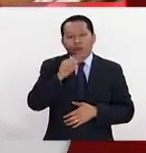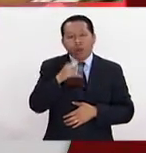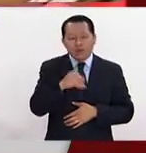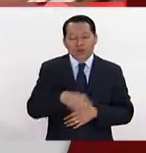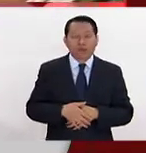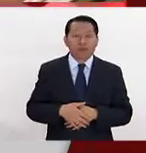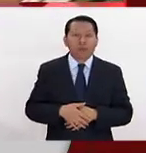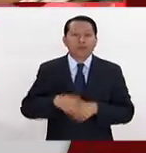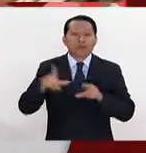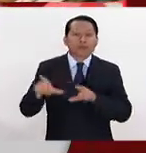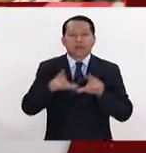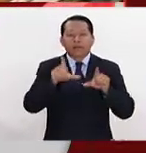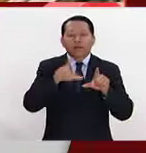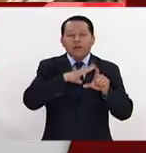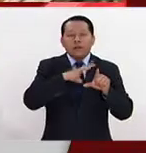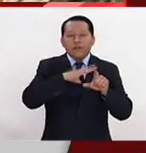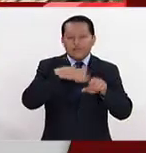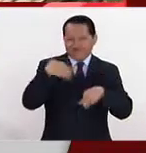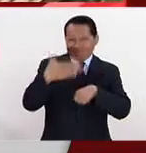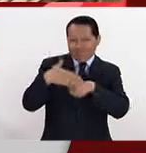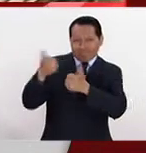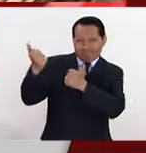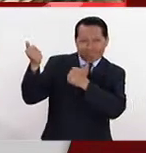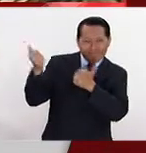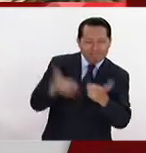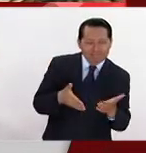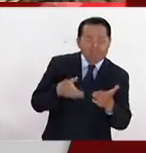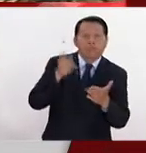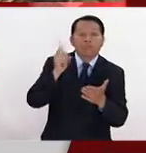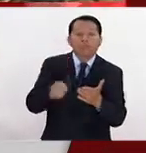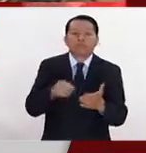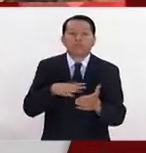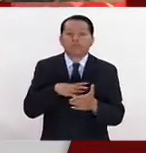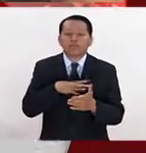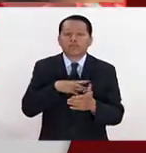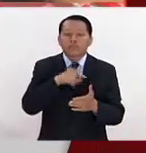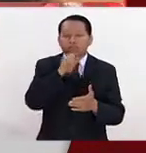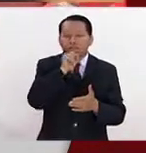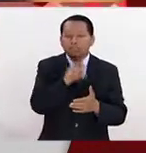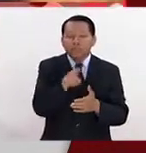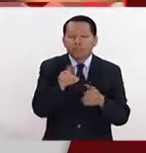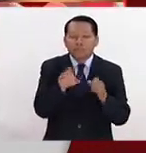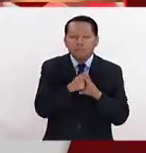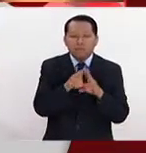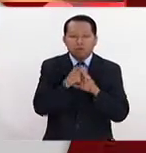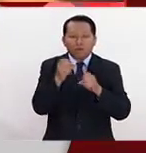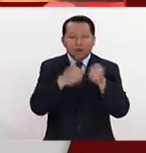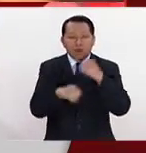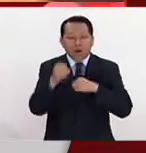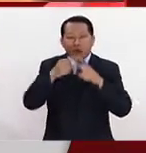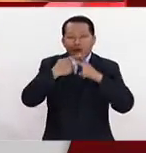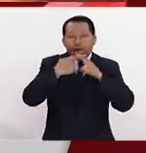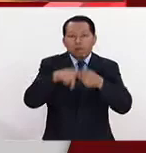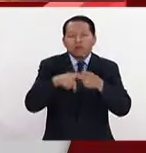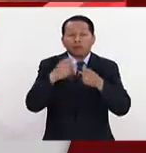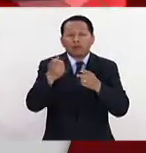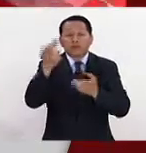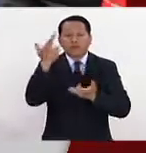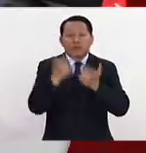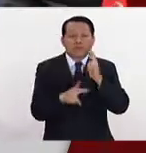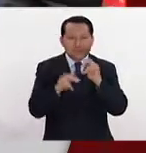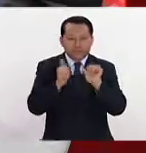tenemos de Caraballo, pues es prácticamente la obra con que arranca esta revolución